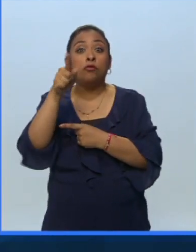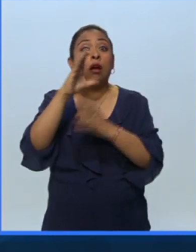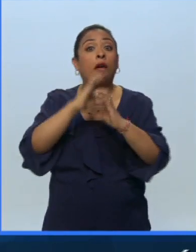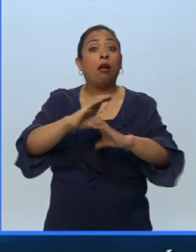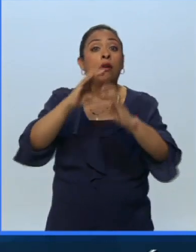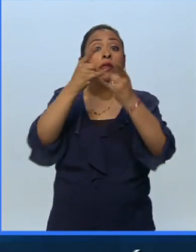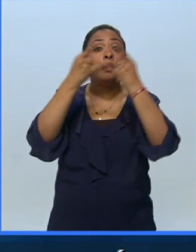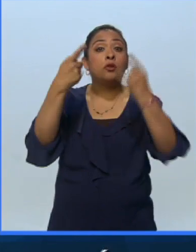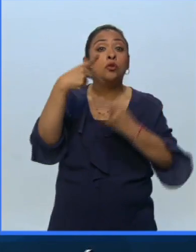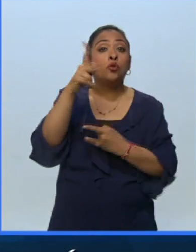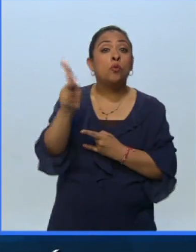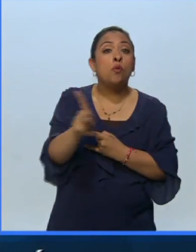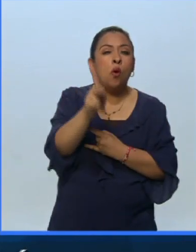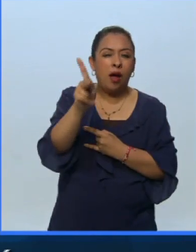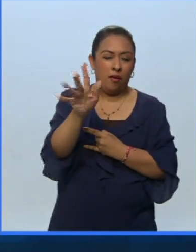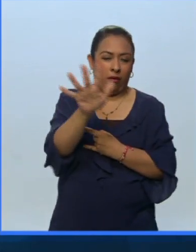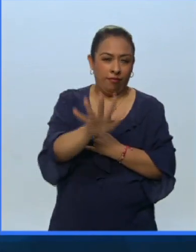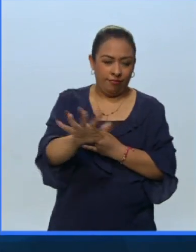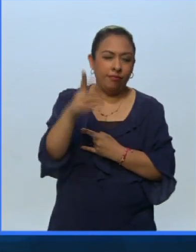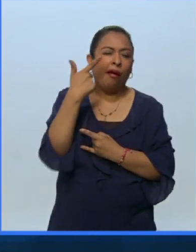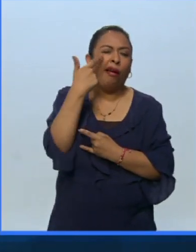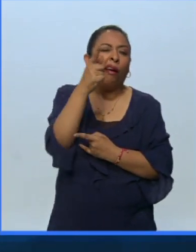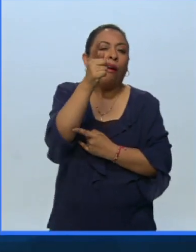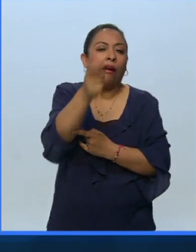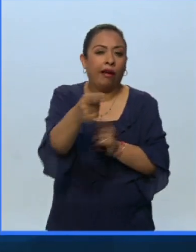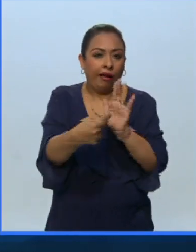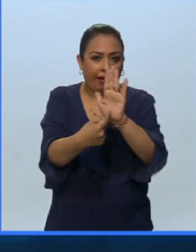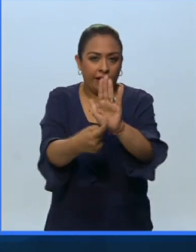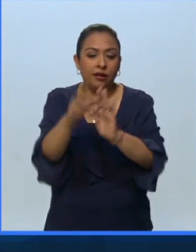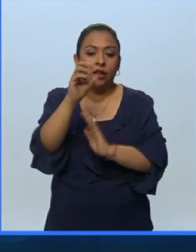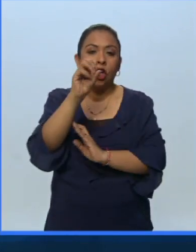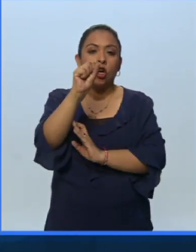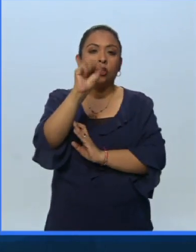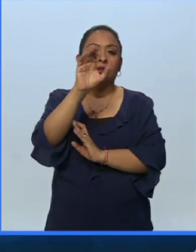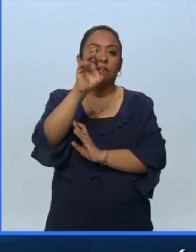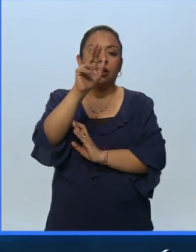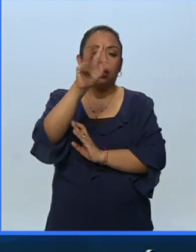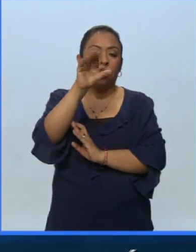la historia de su localidad. Vamos a ver de qué se trata esto que tiene Oscar Cortés.